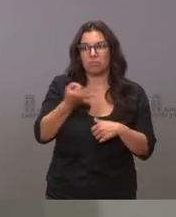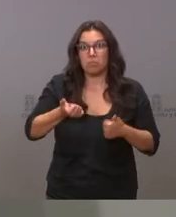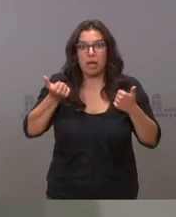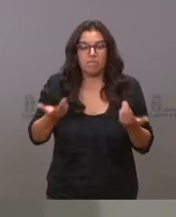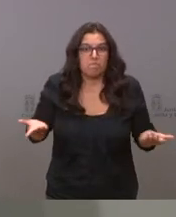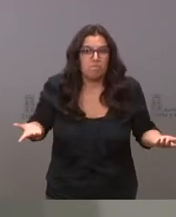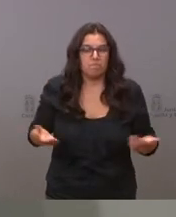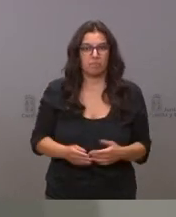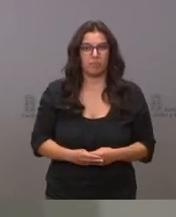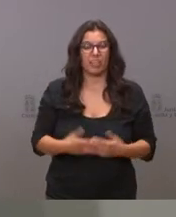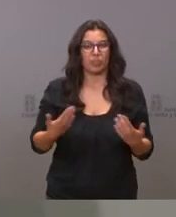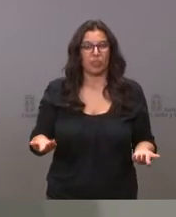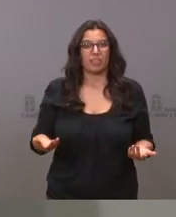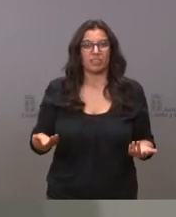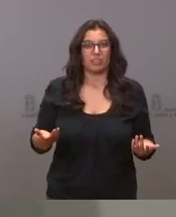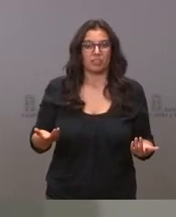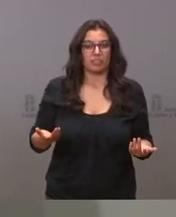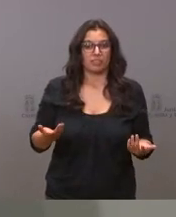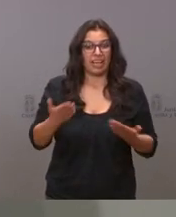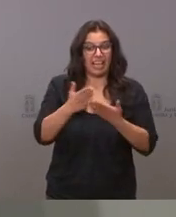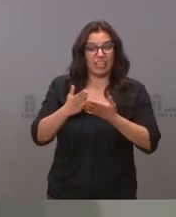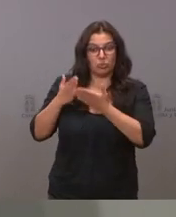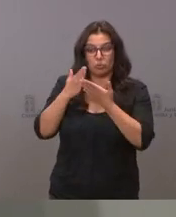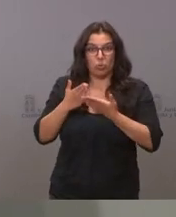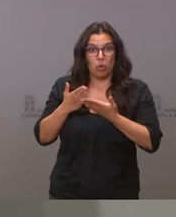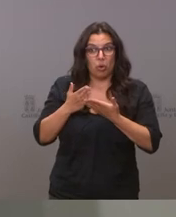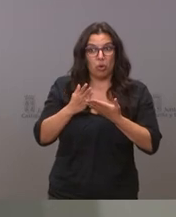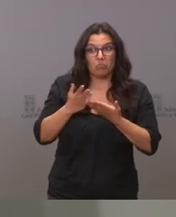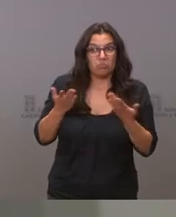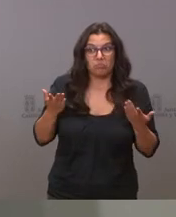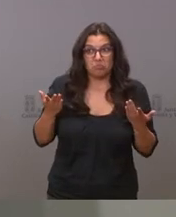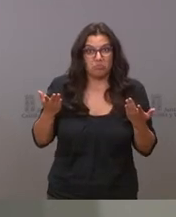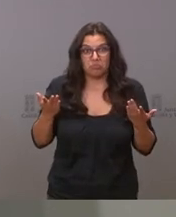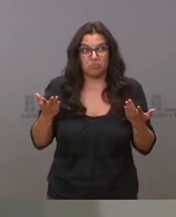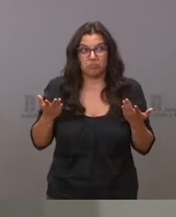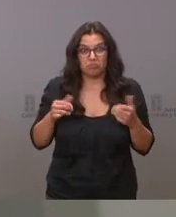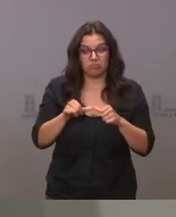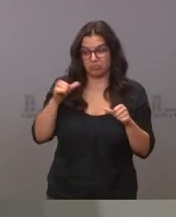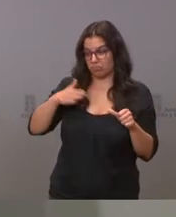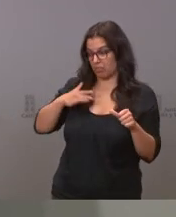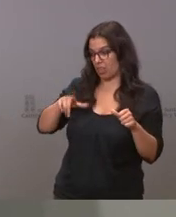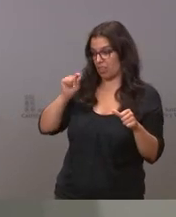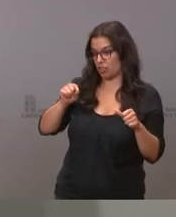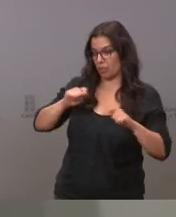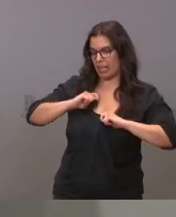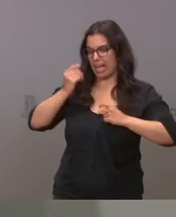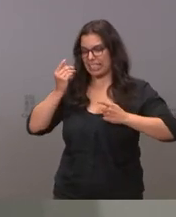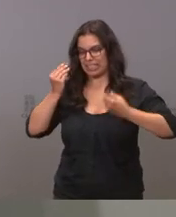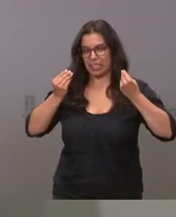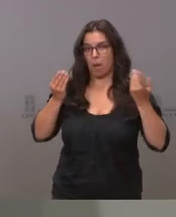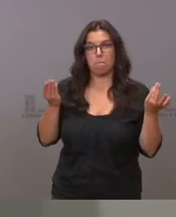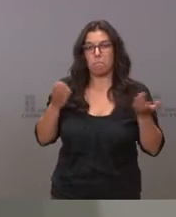clínicamente por tanto el estudio no nos hace replantearnos ninguna de las decisiones ni de las recomendaciones